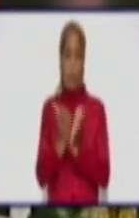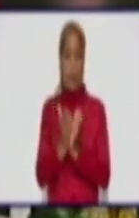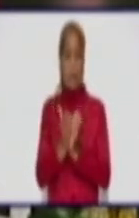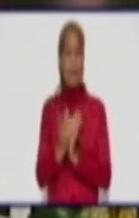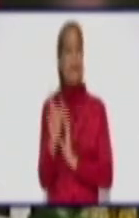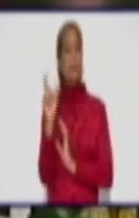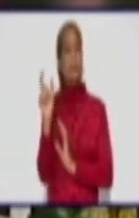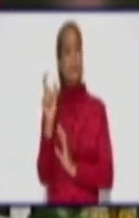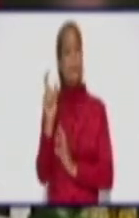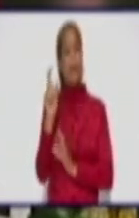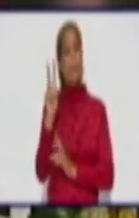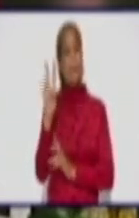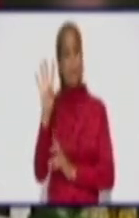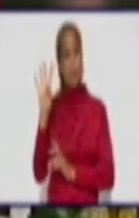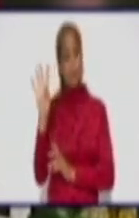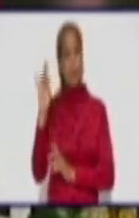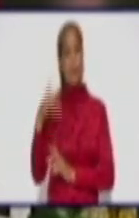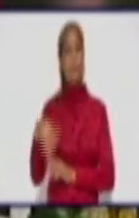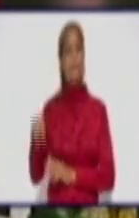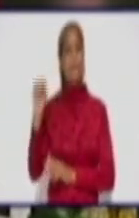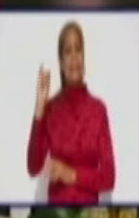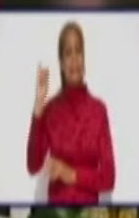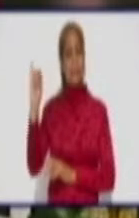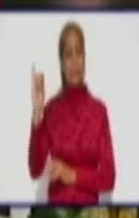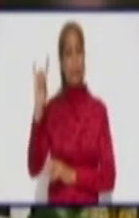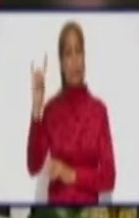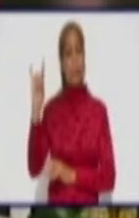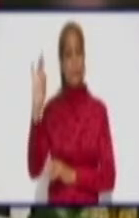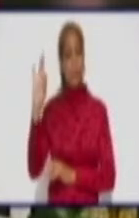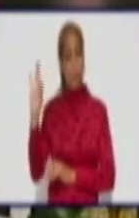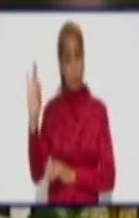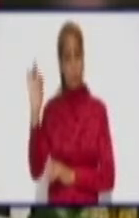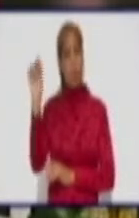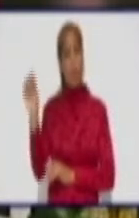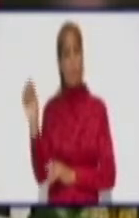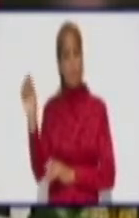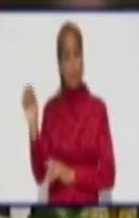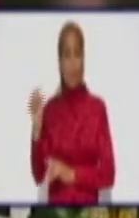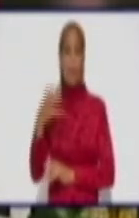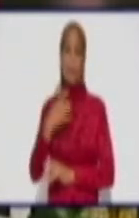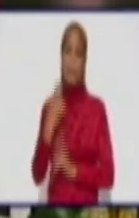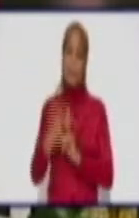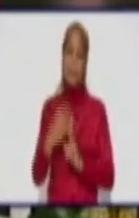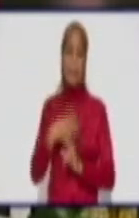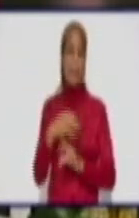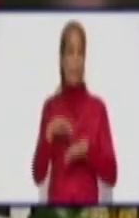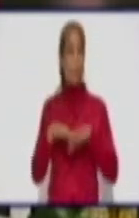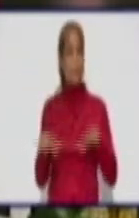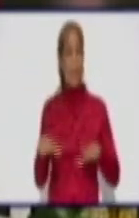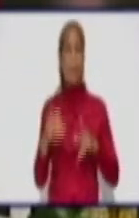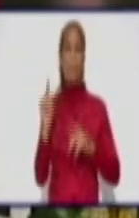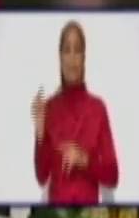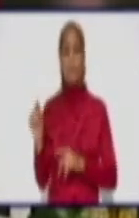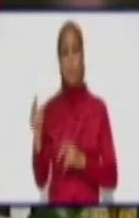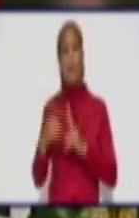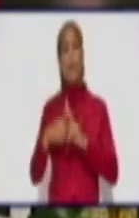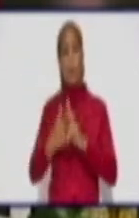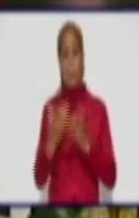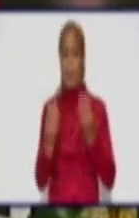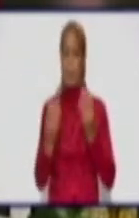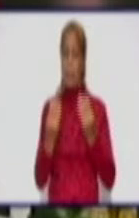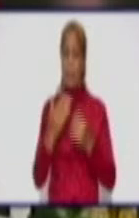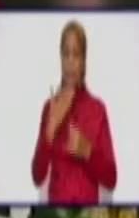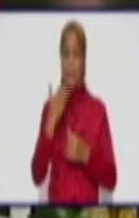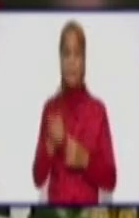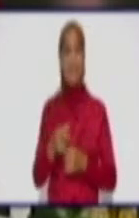egresaron 498 pacientes y ya tenemos pacientes recuperados 8.240. Estamos reportando